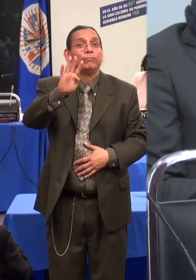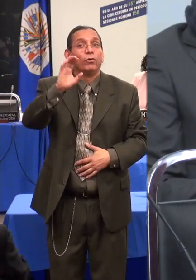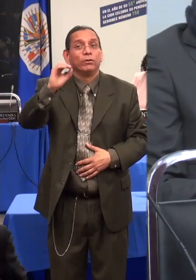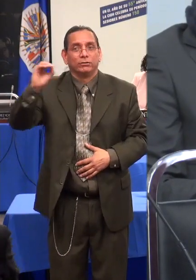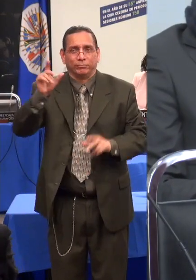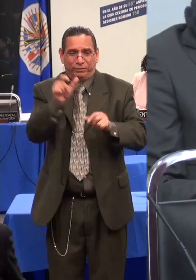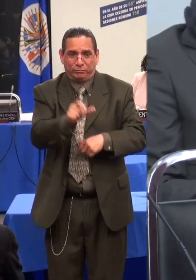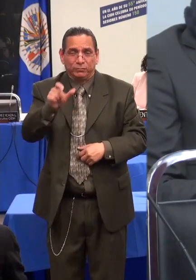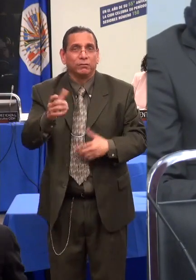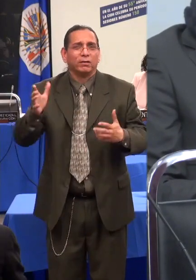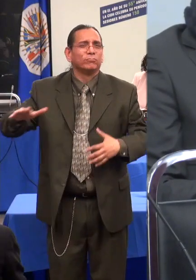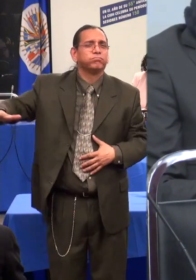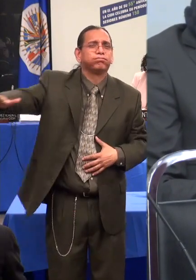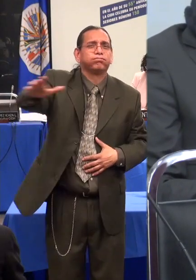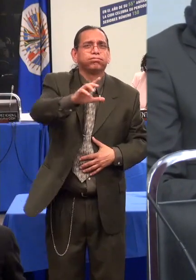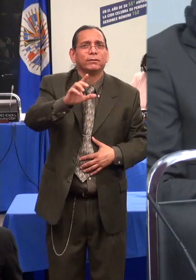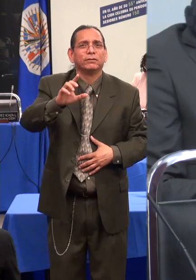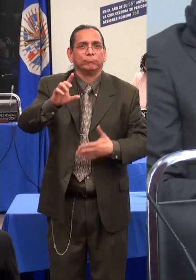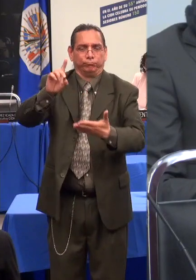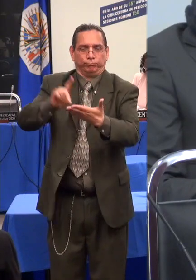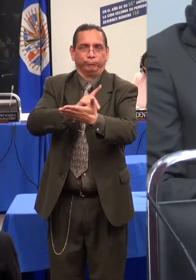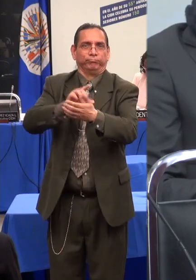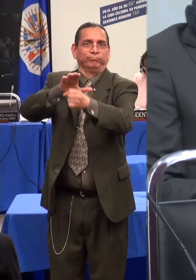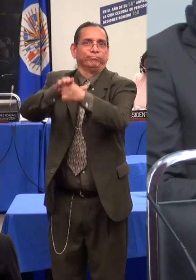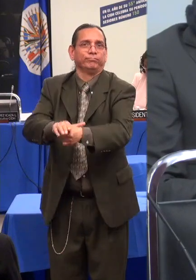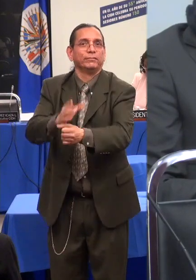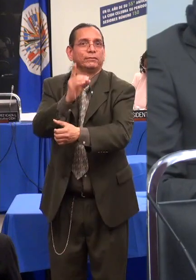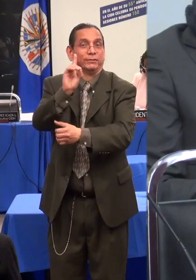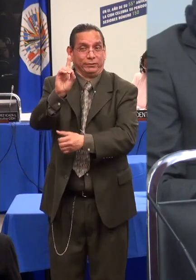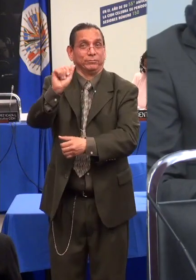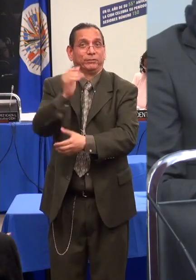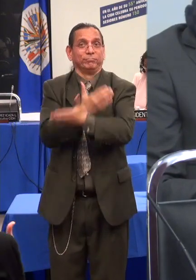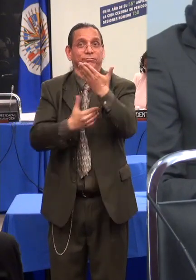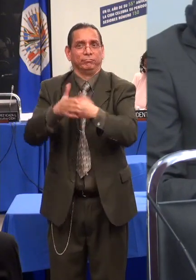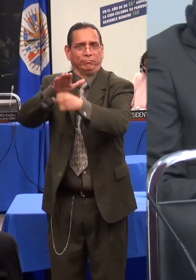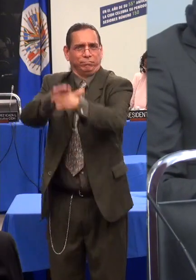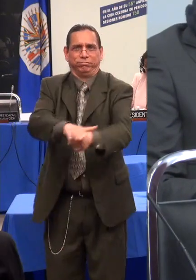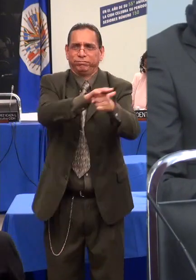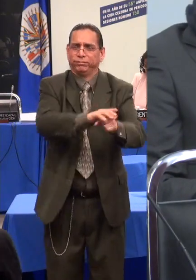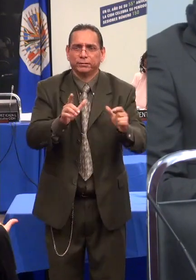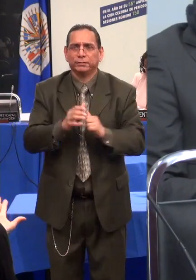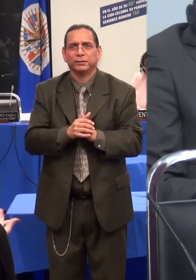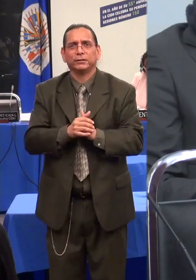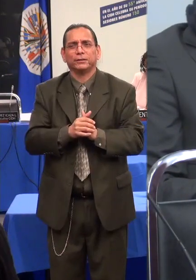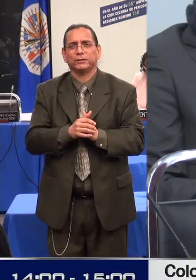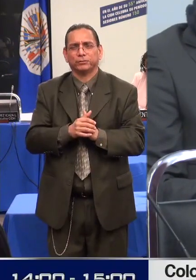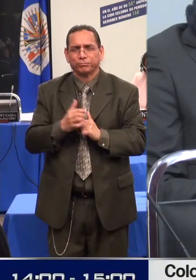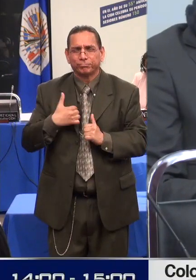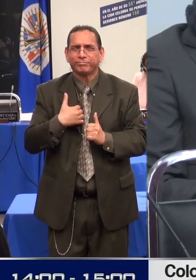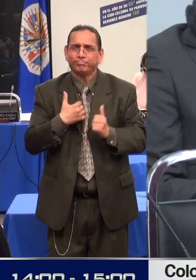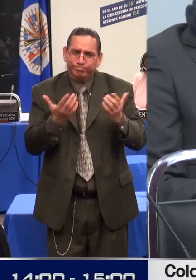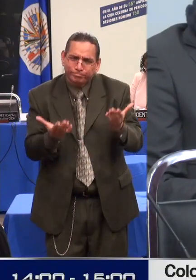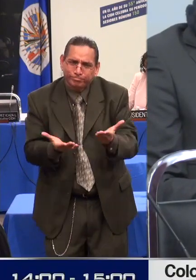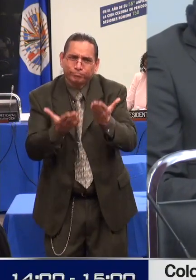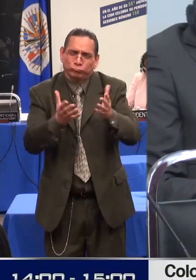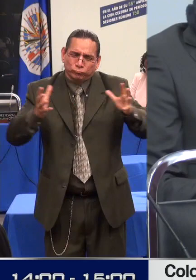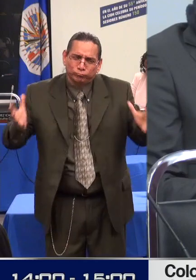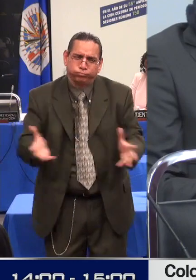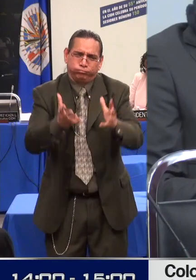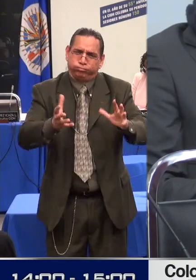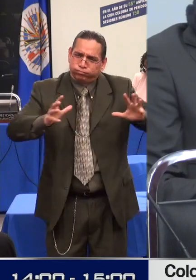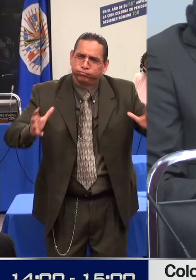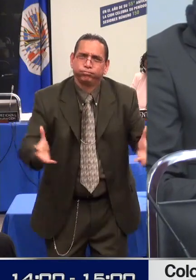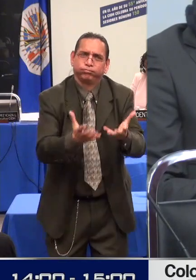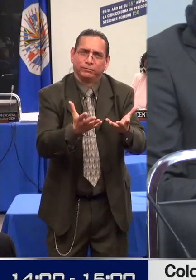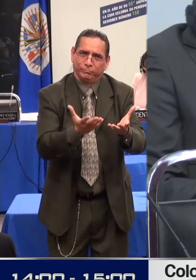realizamos acciones de incidencia legal y política que tienen en cuenta la intersección entre género y discapacidad y trabajamos en